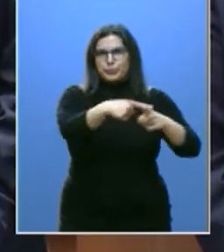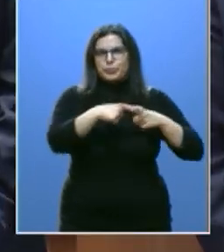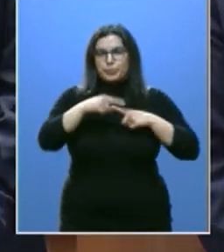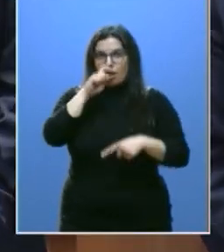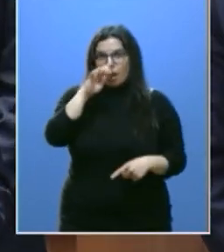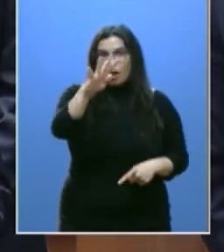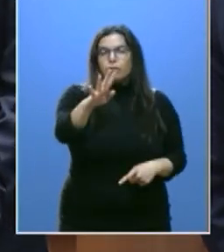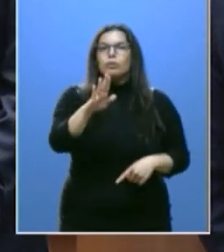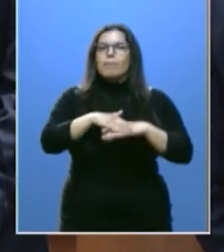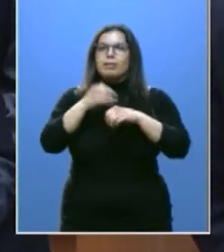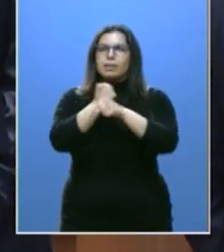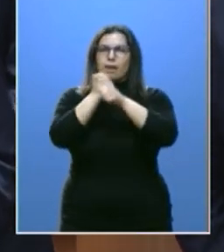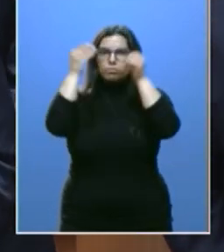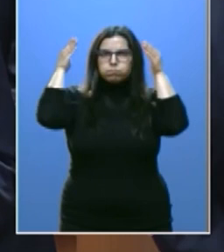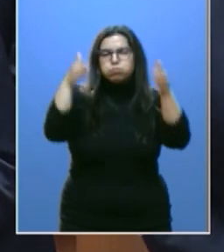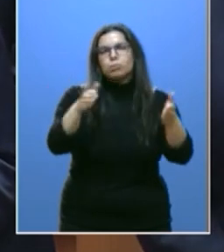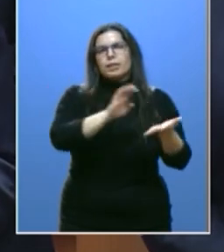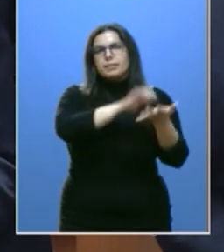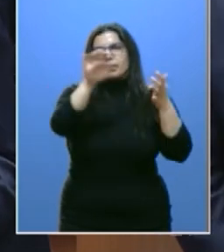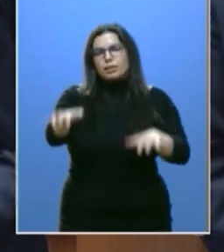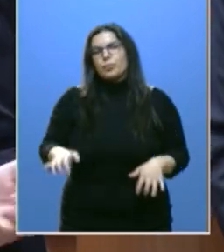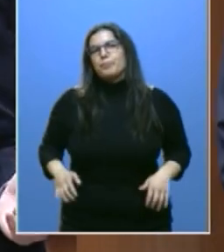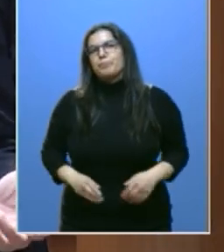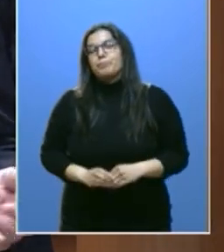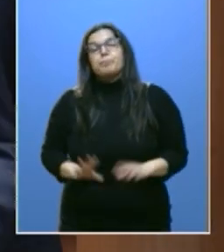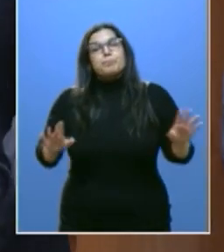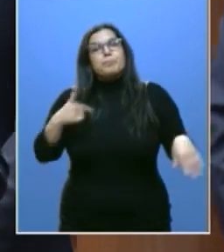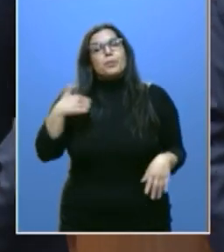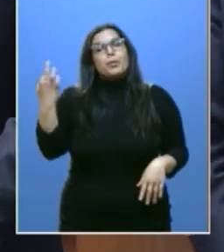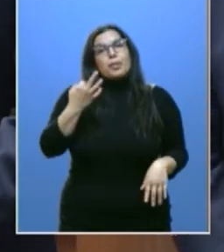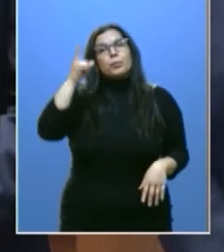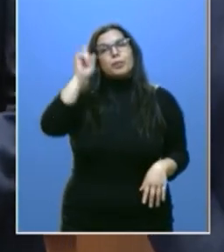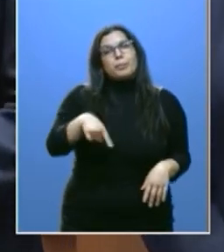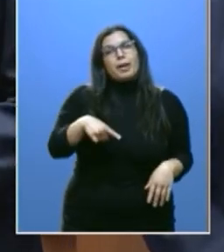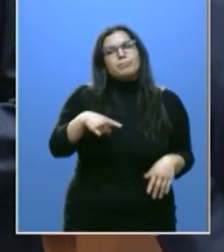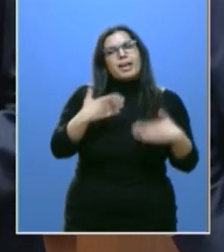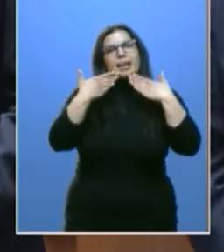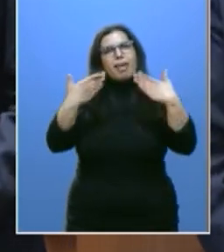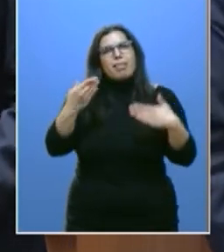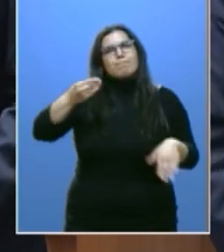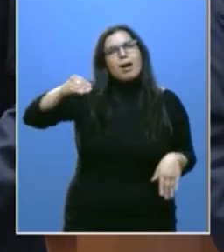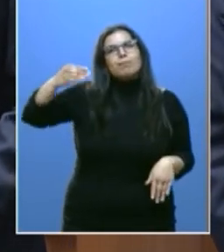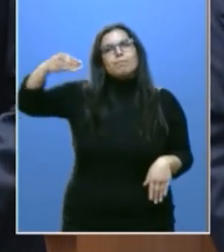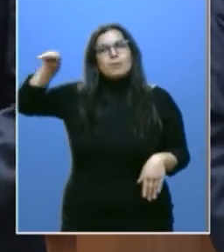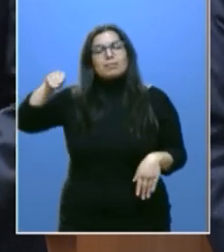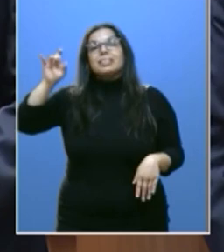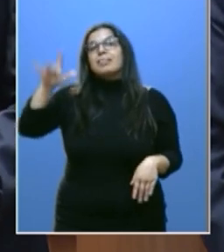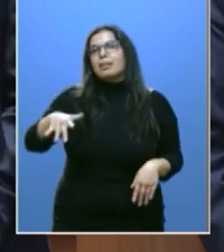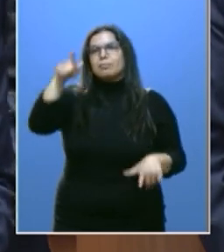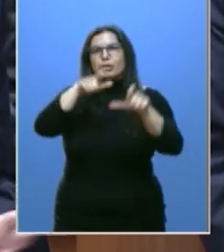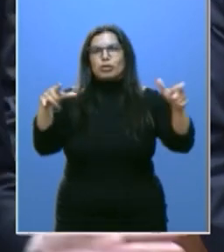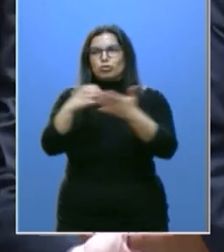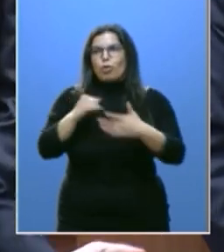para trabajar por Castilla y León. Pero debo extender mi agradecimiento a todos los que hoy nos acompañan.